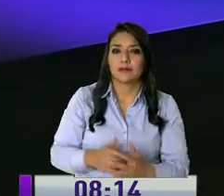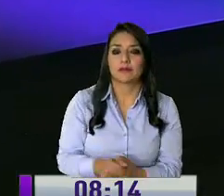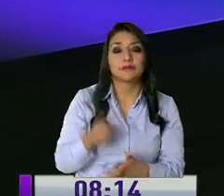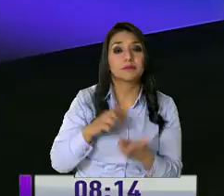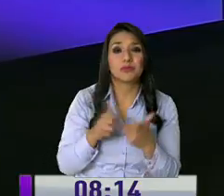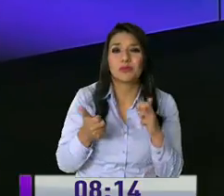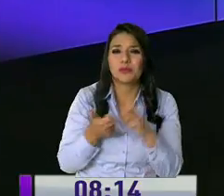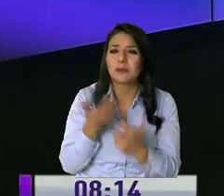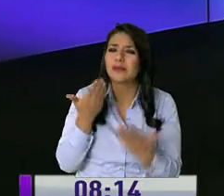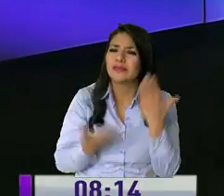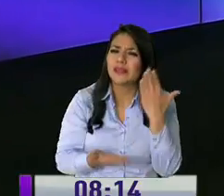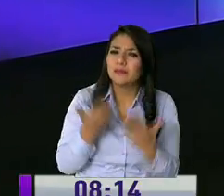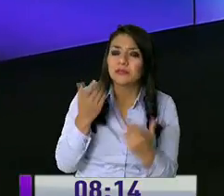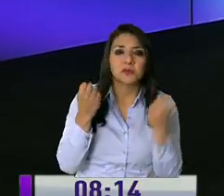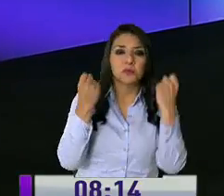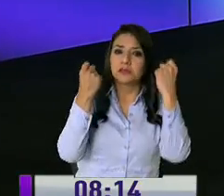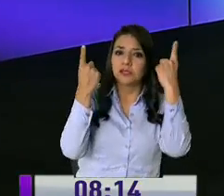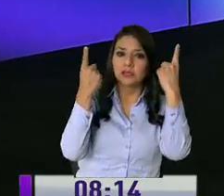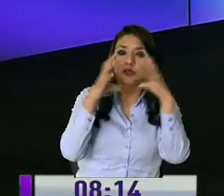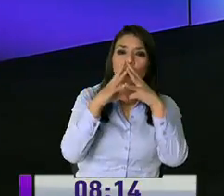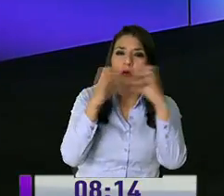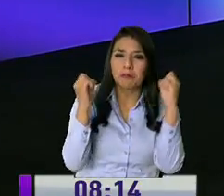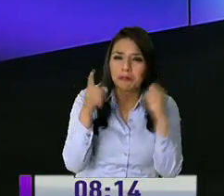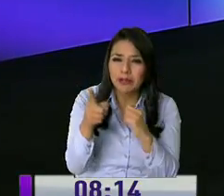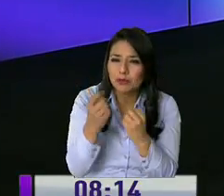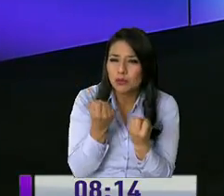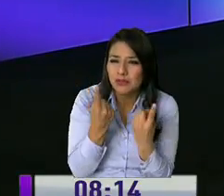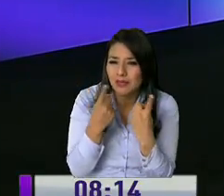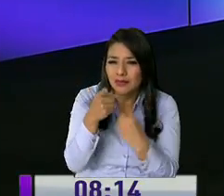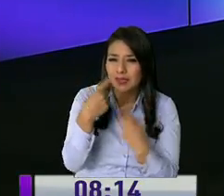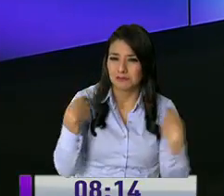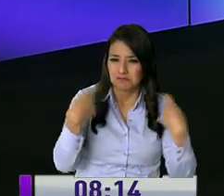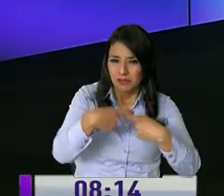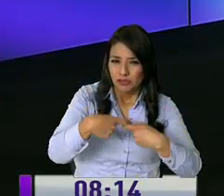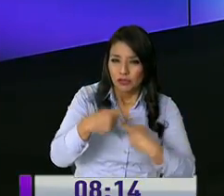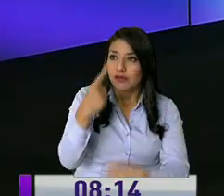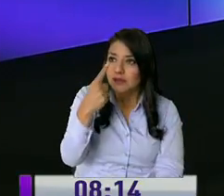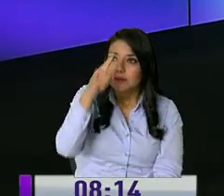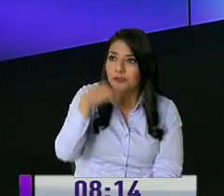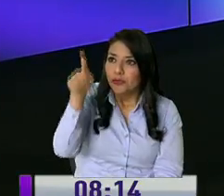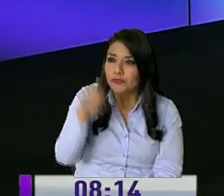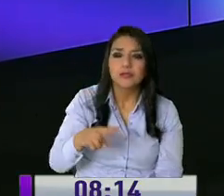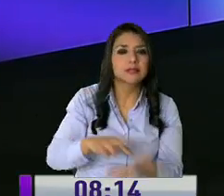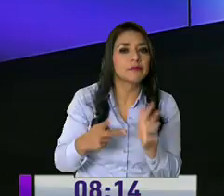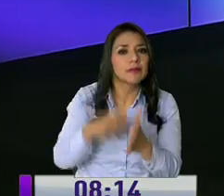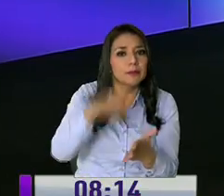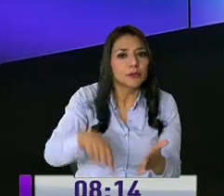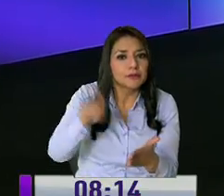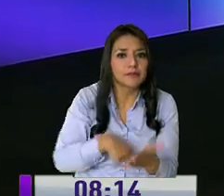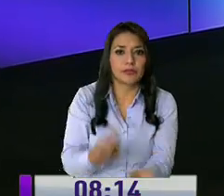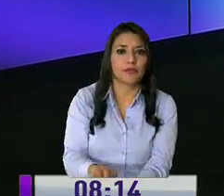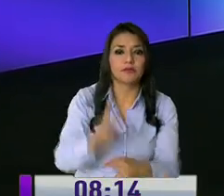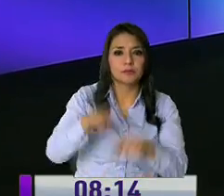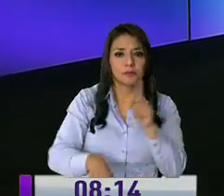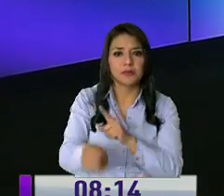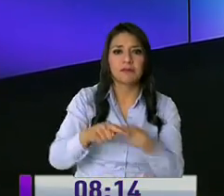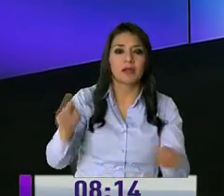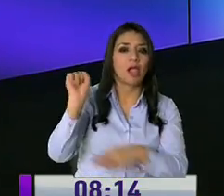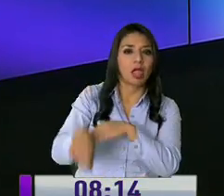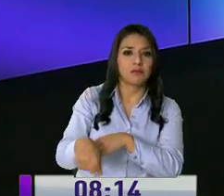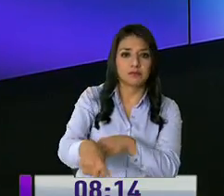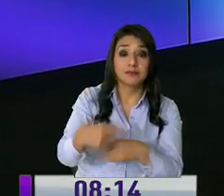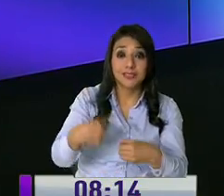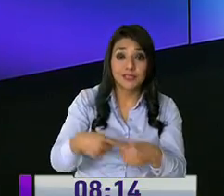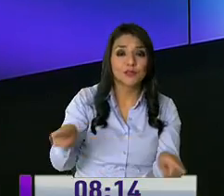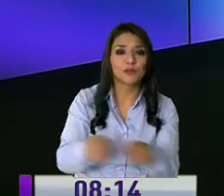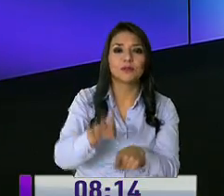problema, creo que hay una falta de comprensión o no entendemos el castellano muchas veces los que vivimos en la ciudad de Quito recuerden que Quito es